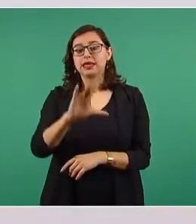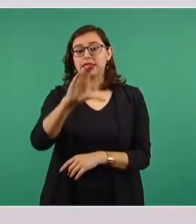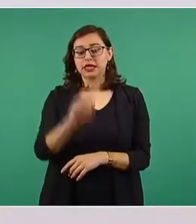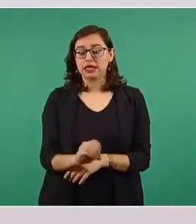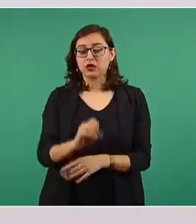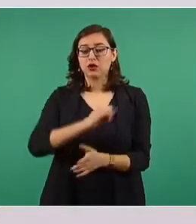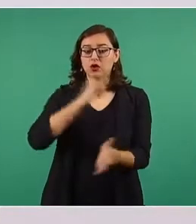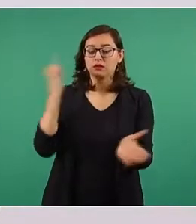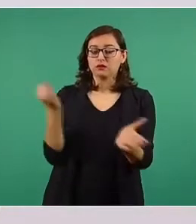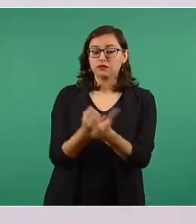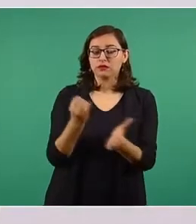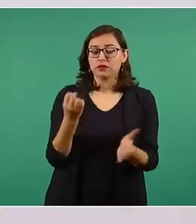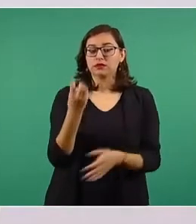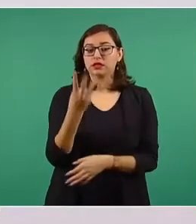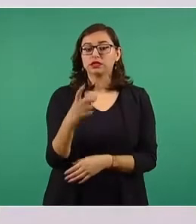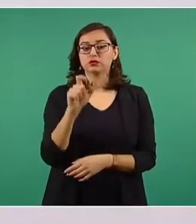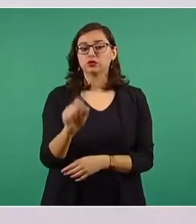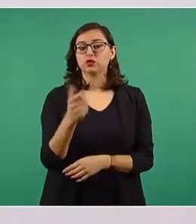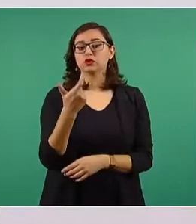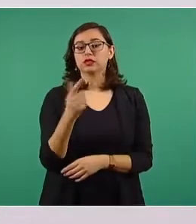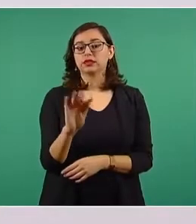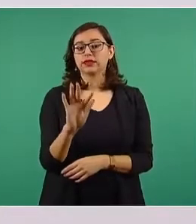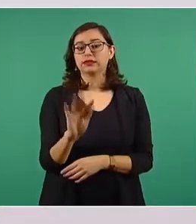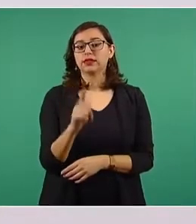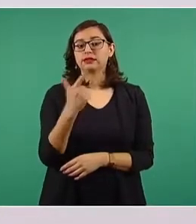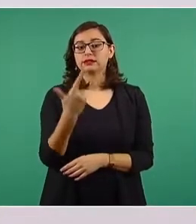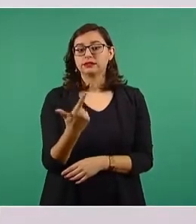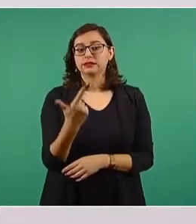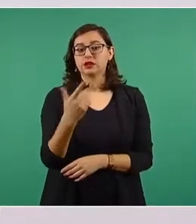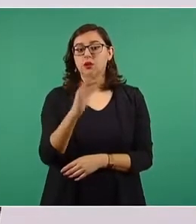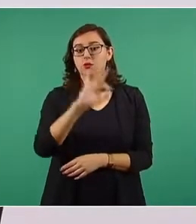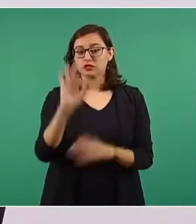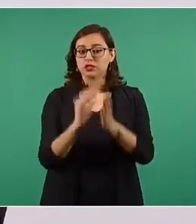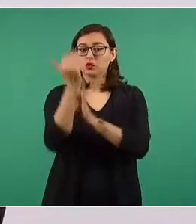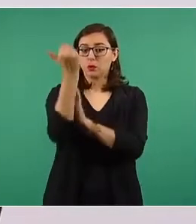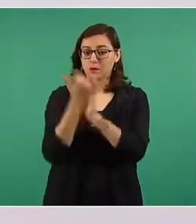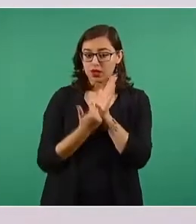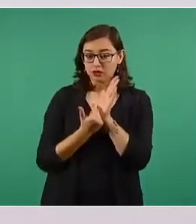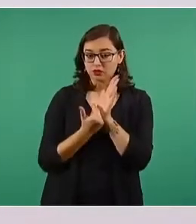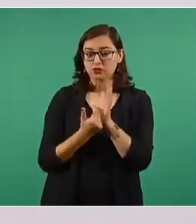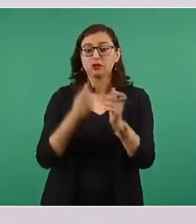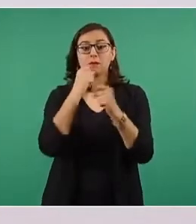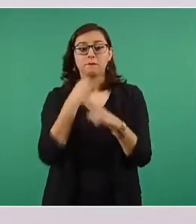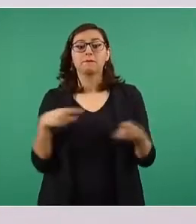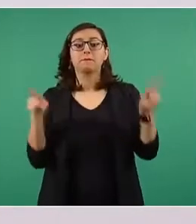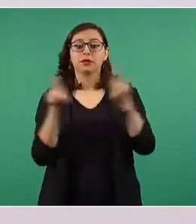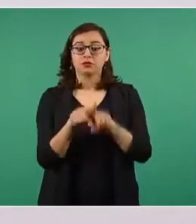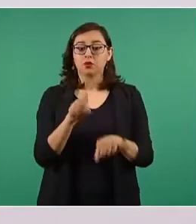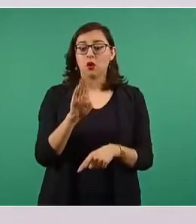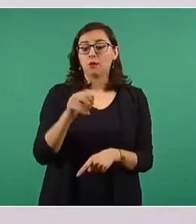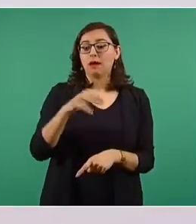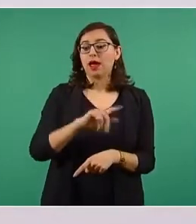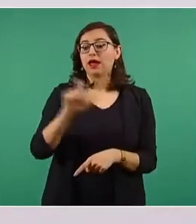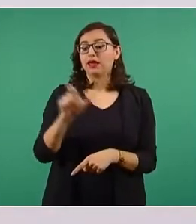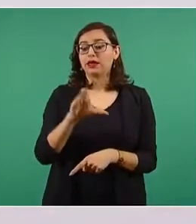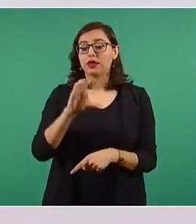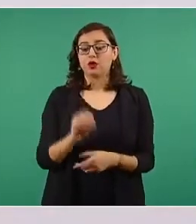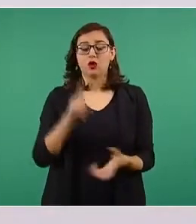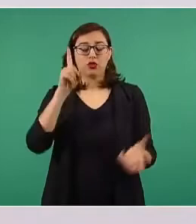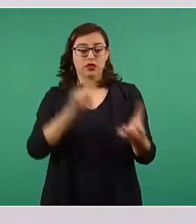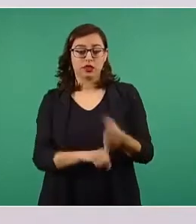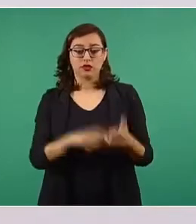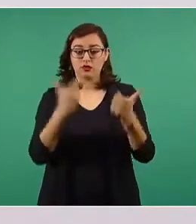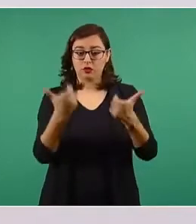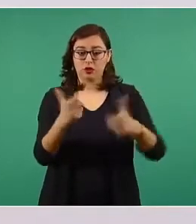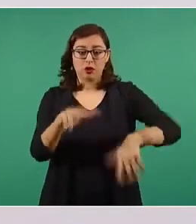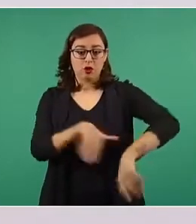.75 por ciento. Las reservas del Banco de México, a finales de la